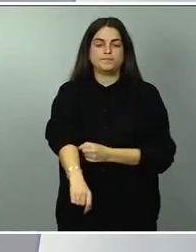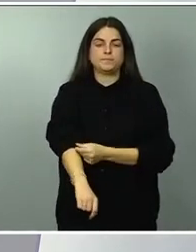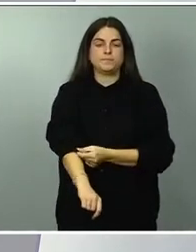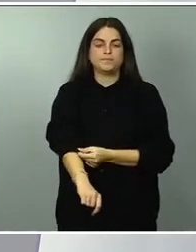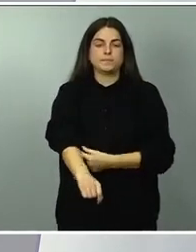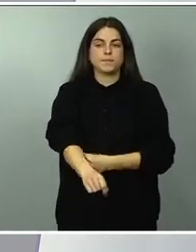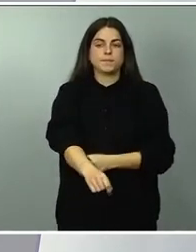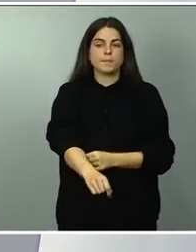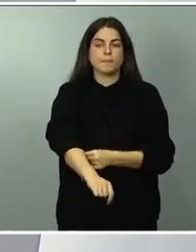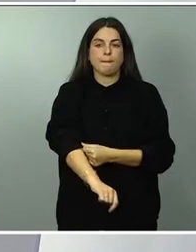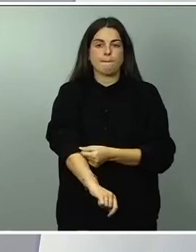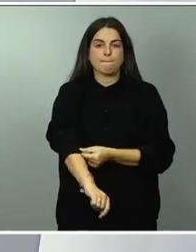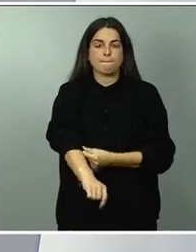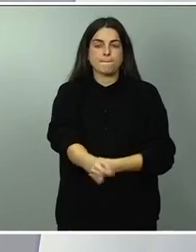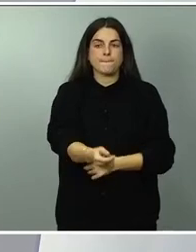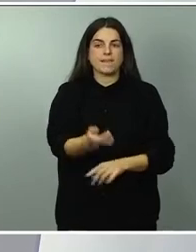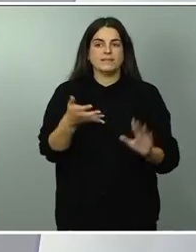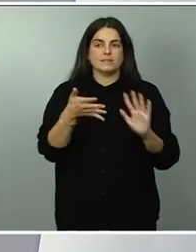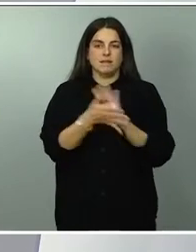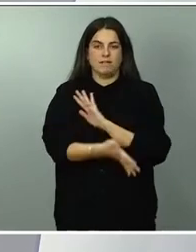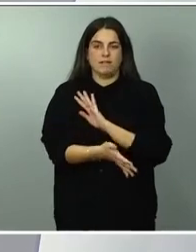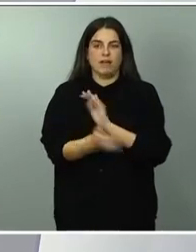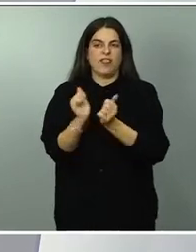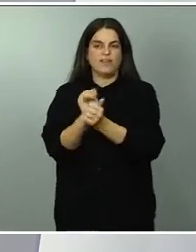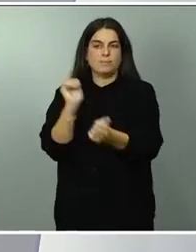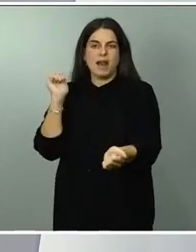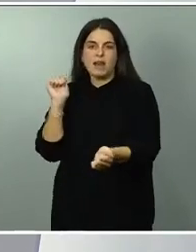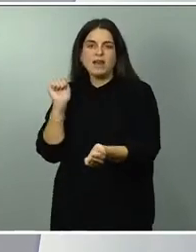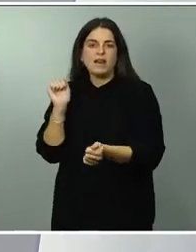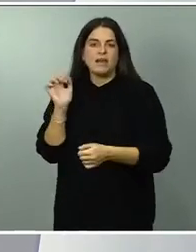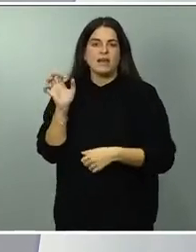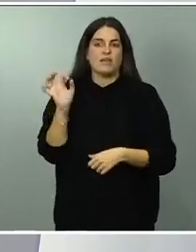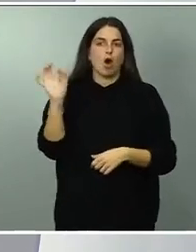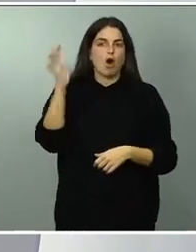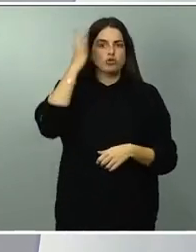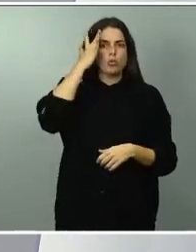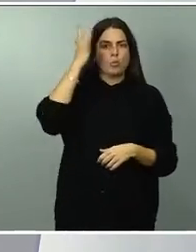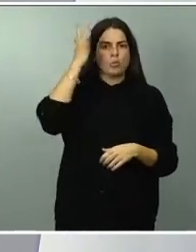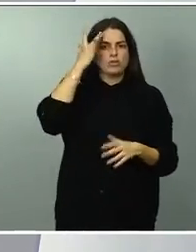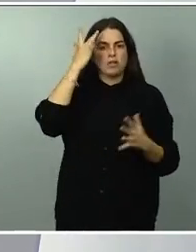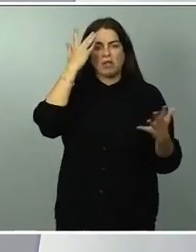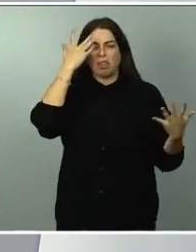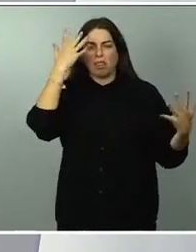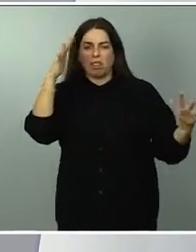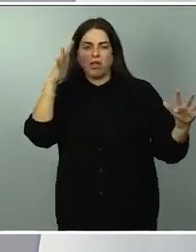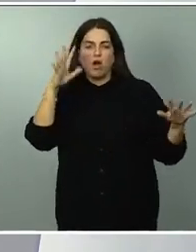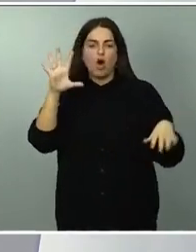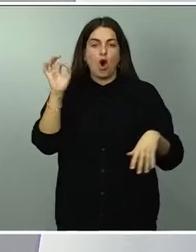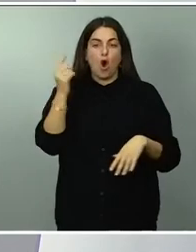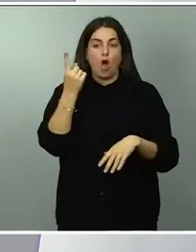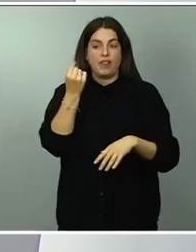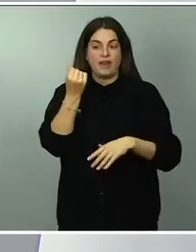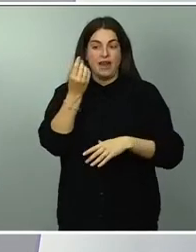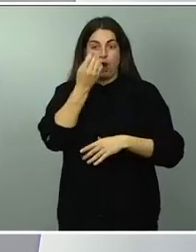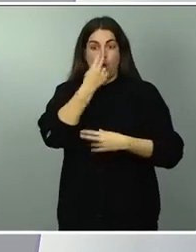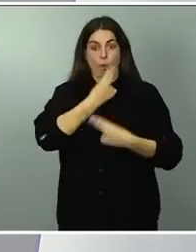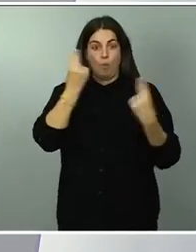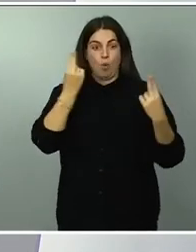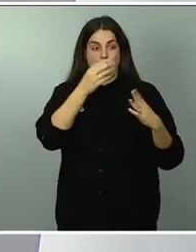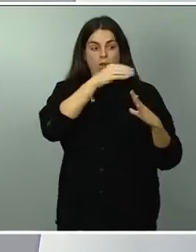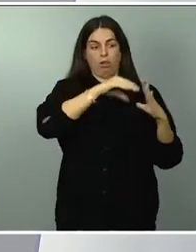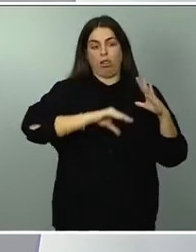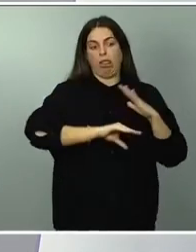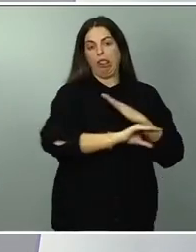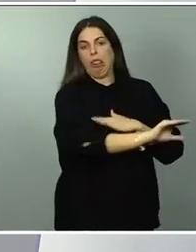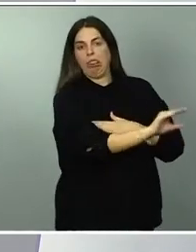despenalizan ningún supuesto ni de distracción ni de desvío de dinero público bien sea para un fin distinto